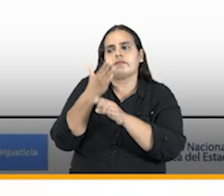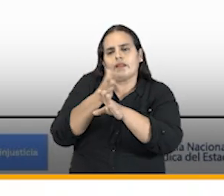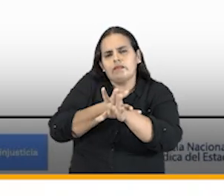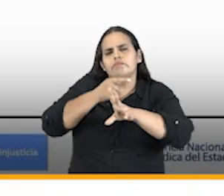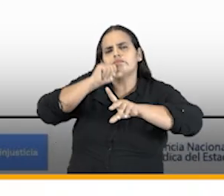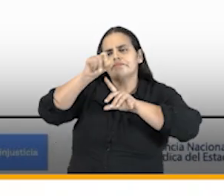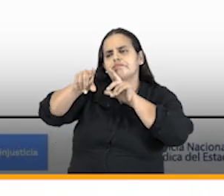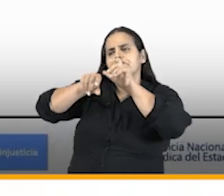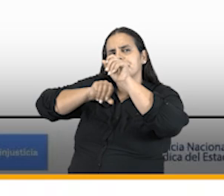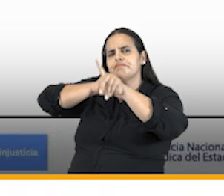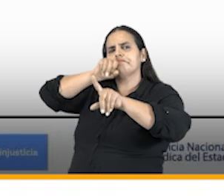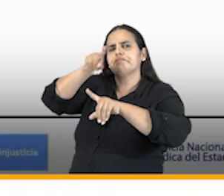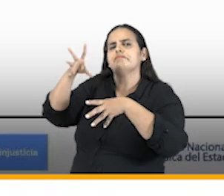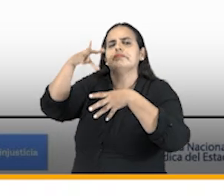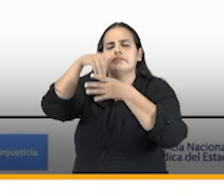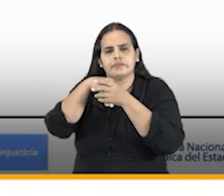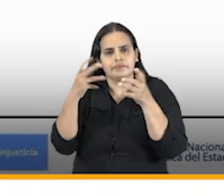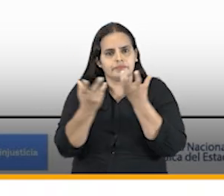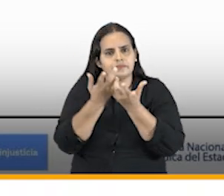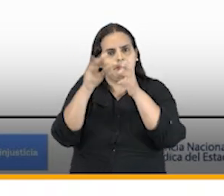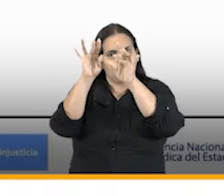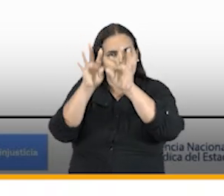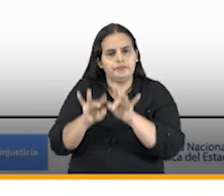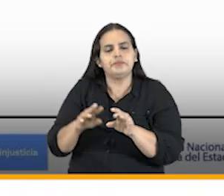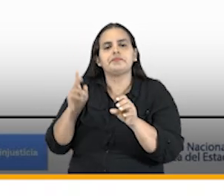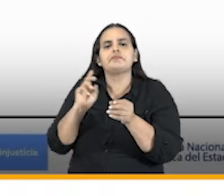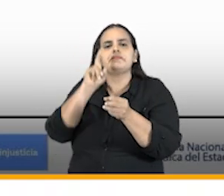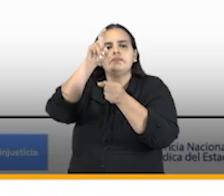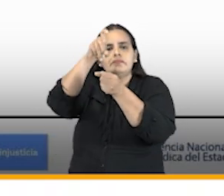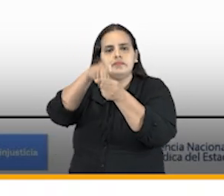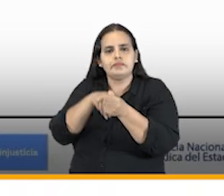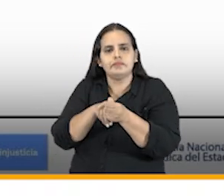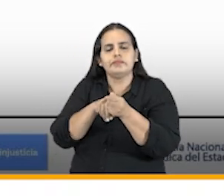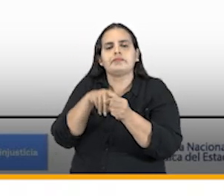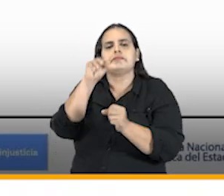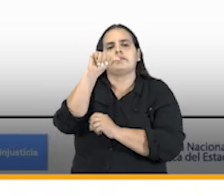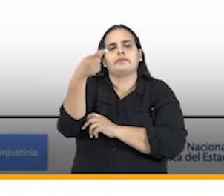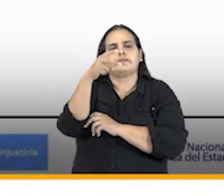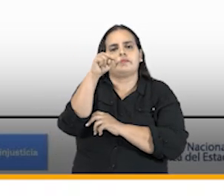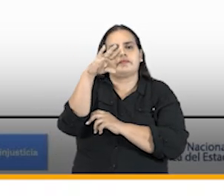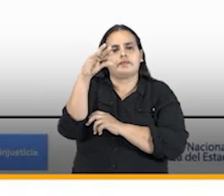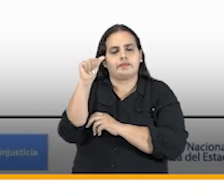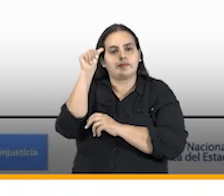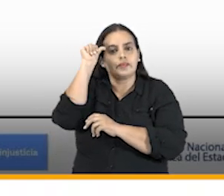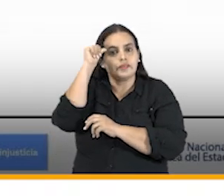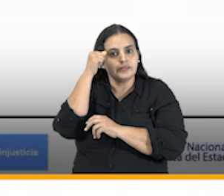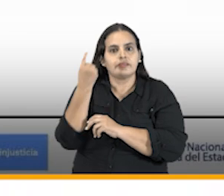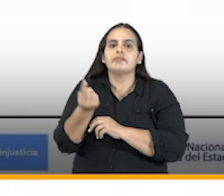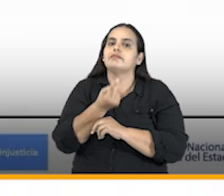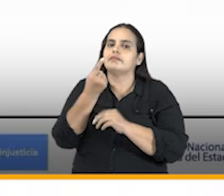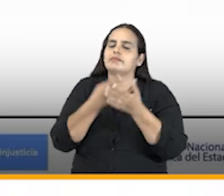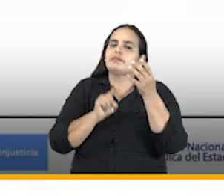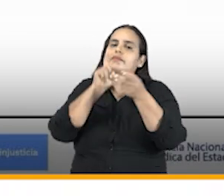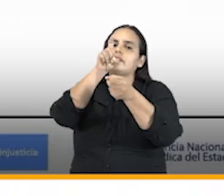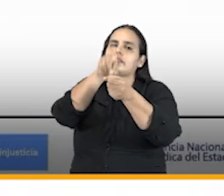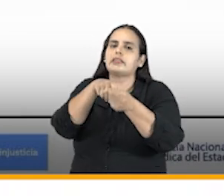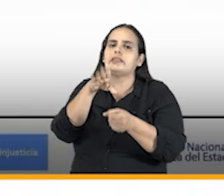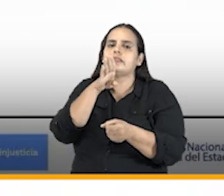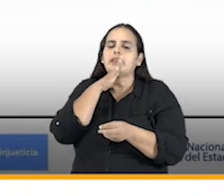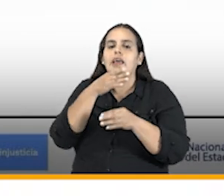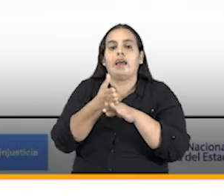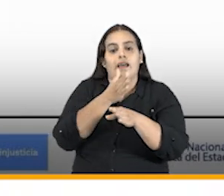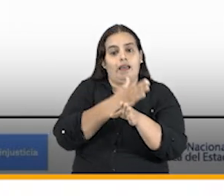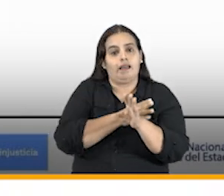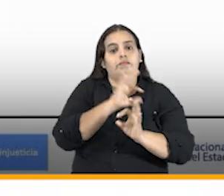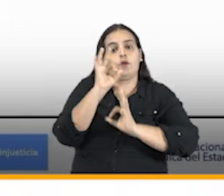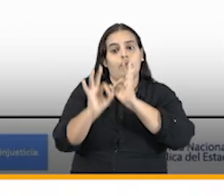extrajudiciales registradas en el sistema la registró la agencia pues recordar simplemente que este registro se hace bajo unos